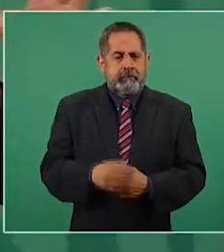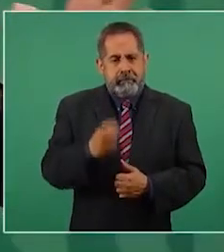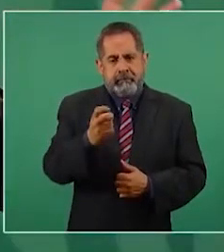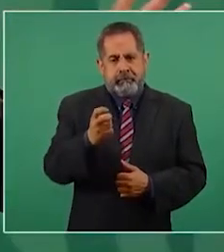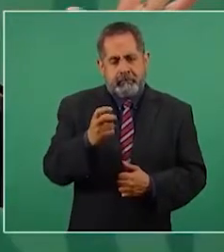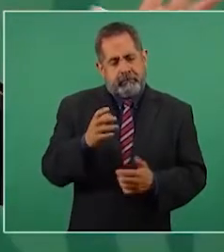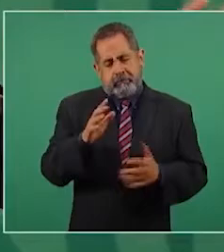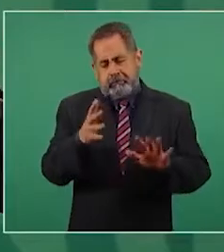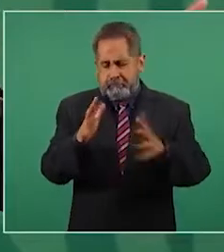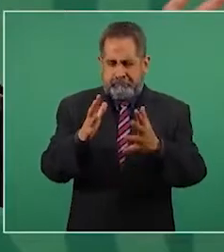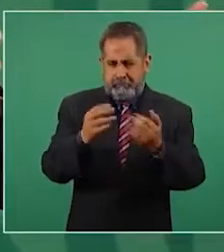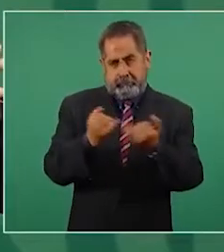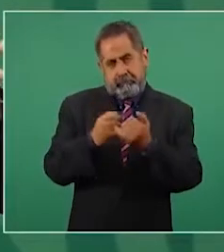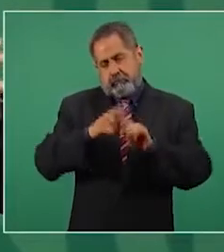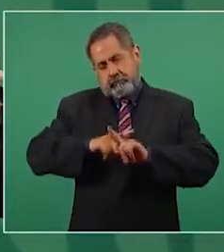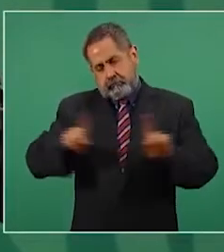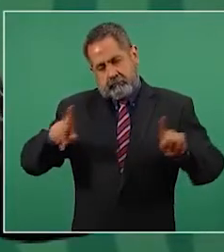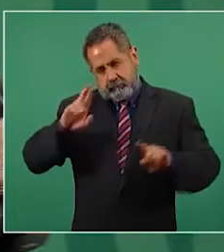guardadas las proporciones,